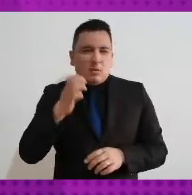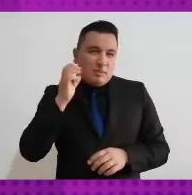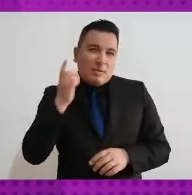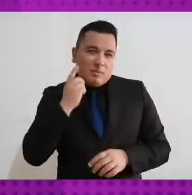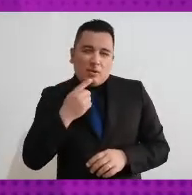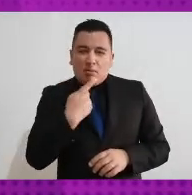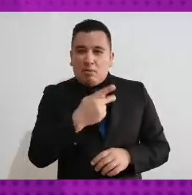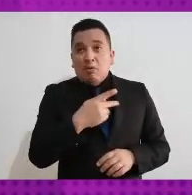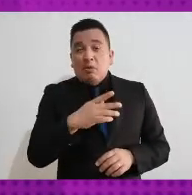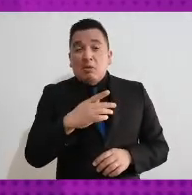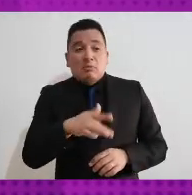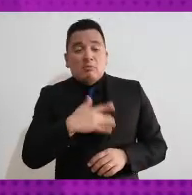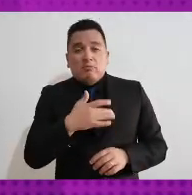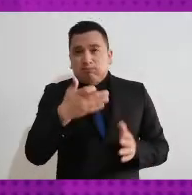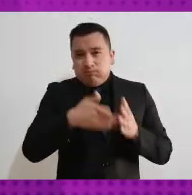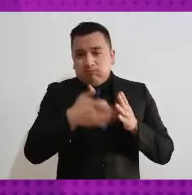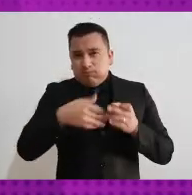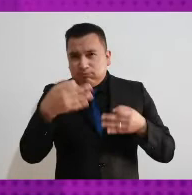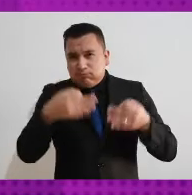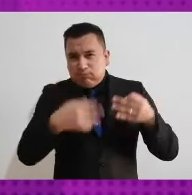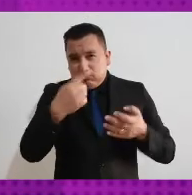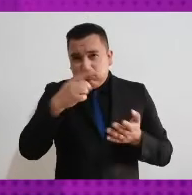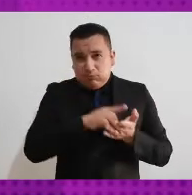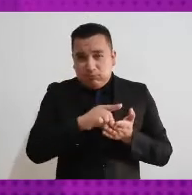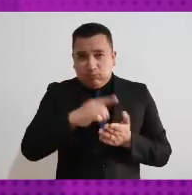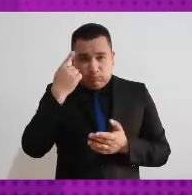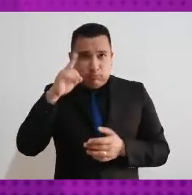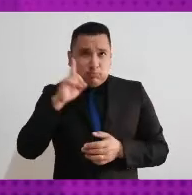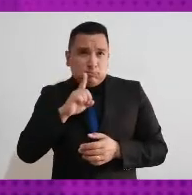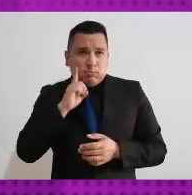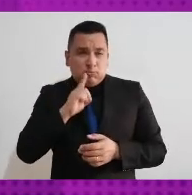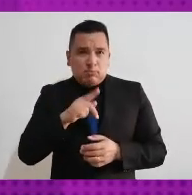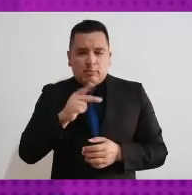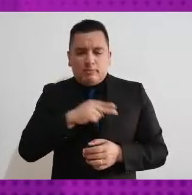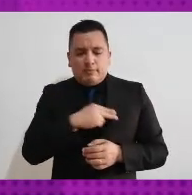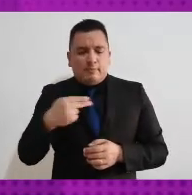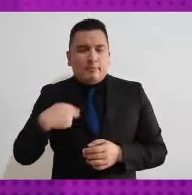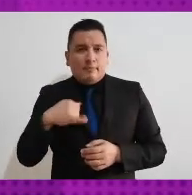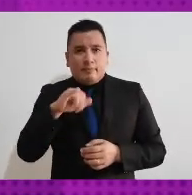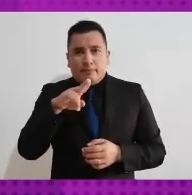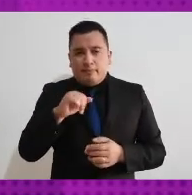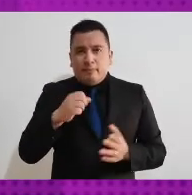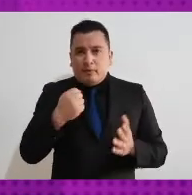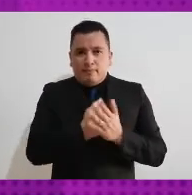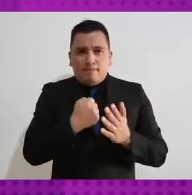respecto para que este derecho constitucional de las mujeres pues se pueda llevar a cabo.